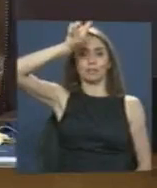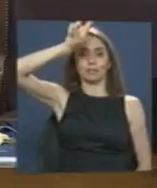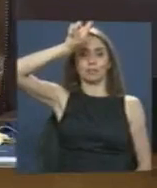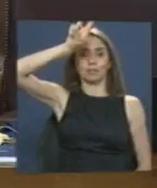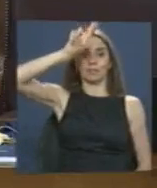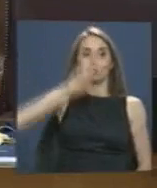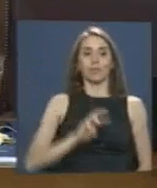Vlado Miroseví.